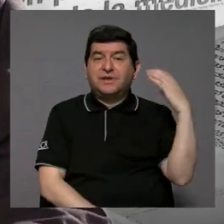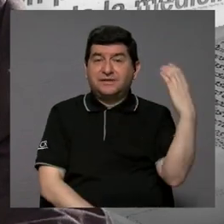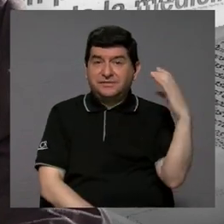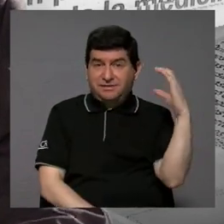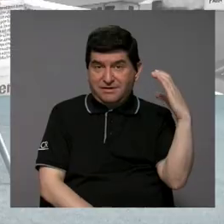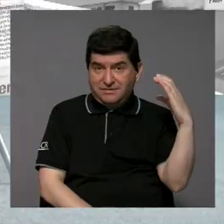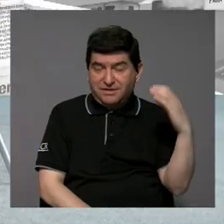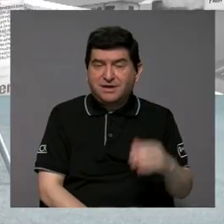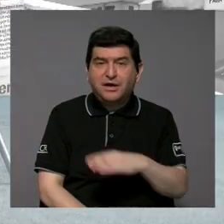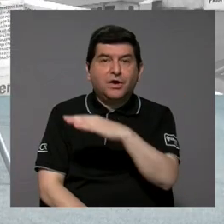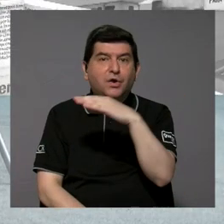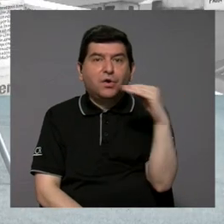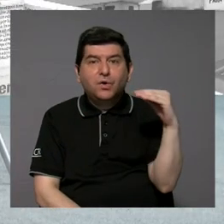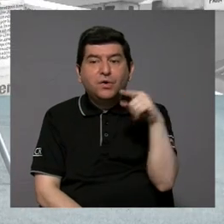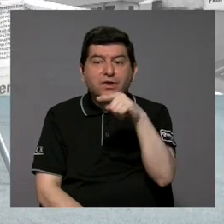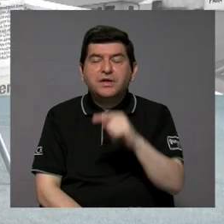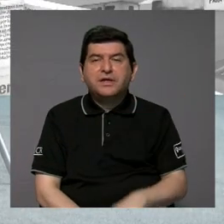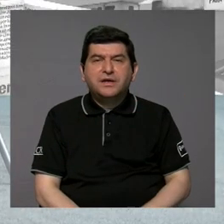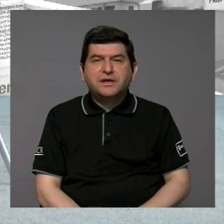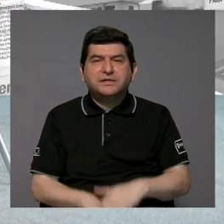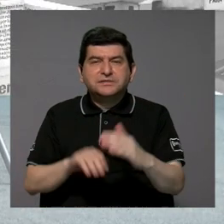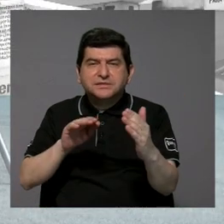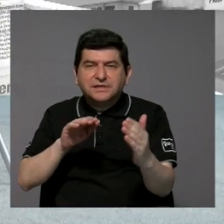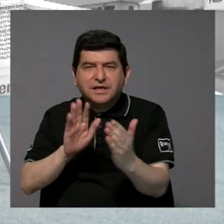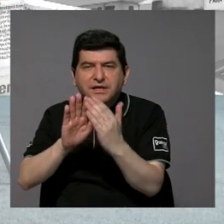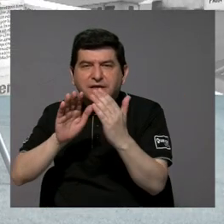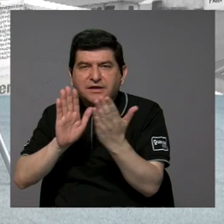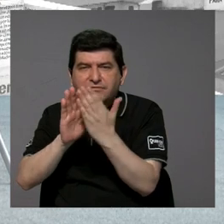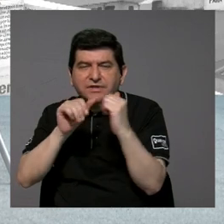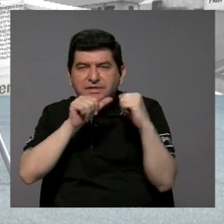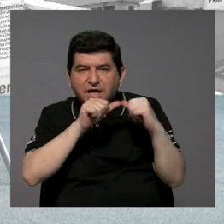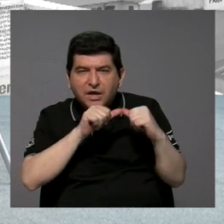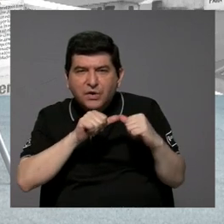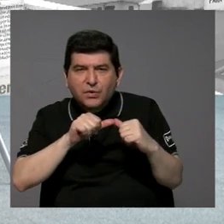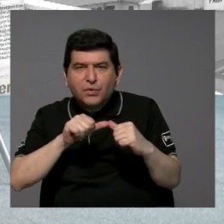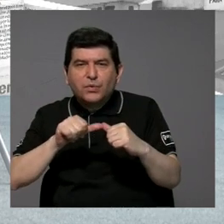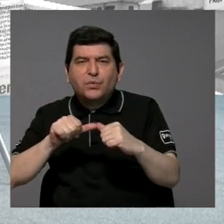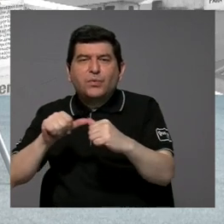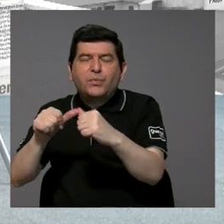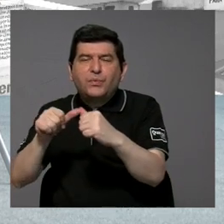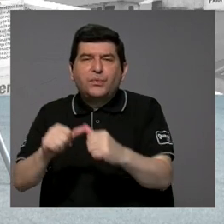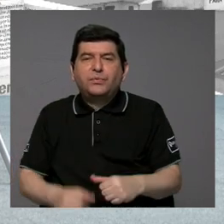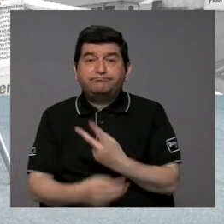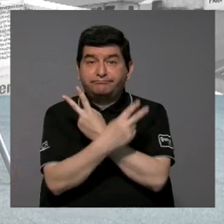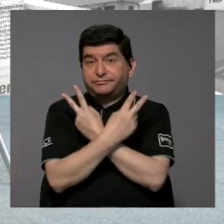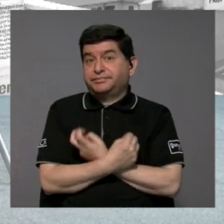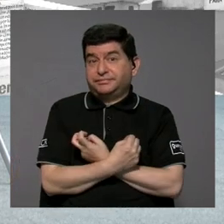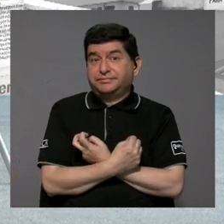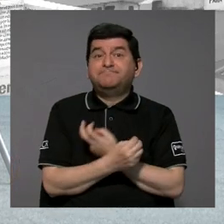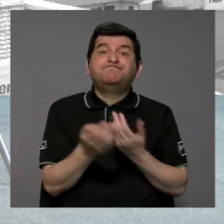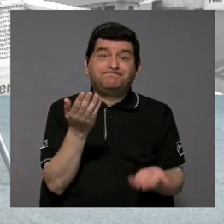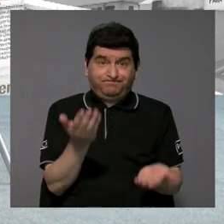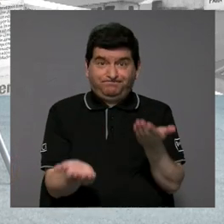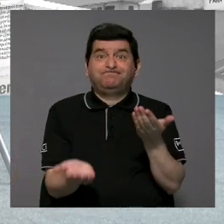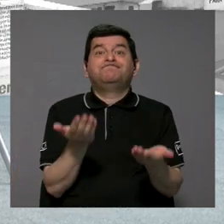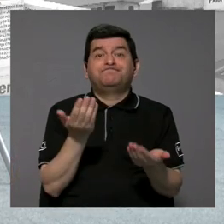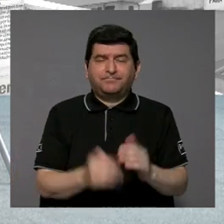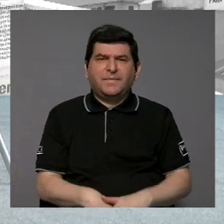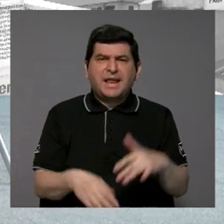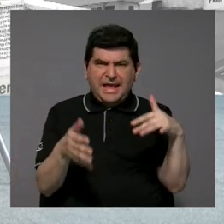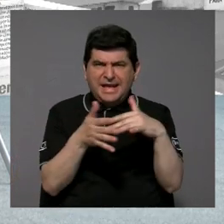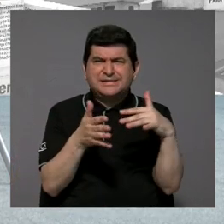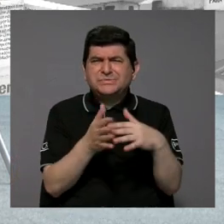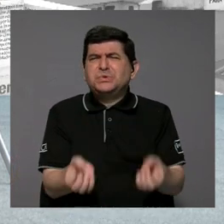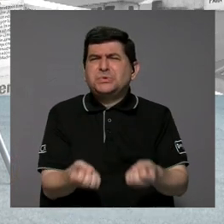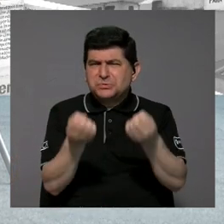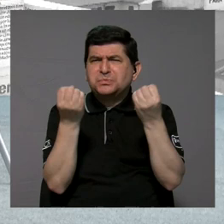Cartago con esas exposiciones repetidas a plaguicidas. Y es muy probable, ¿verdad? Hay muchos